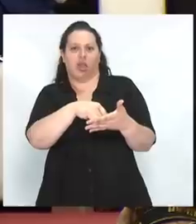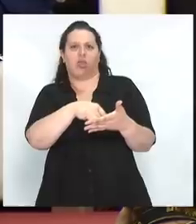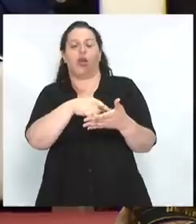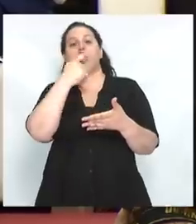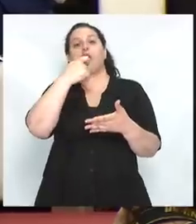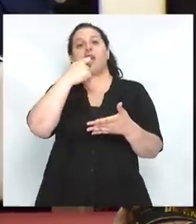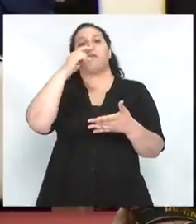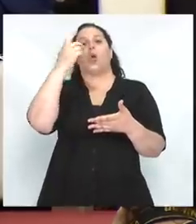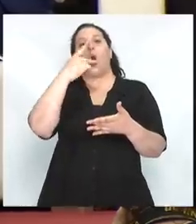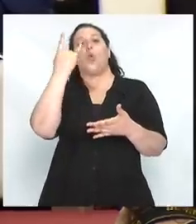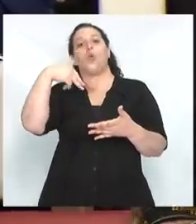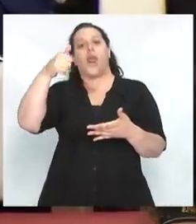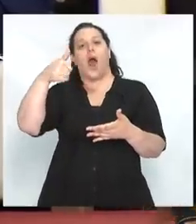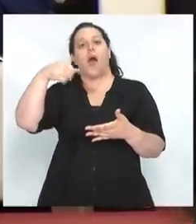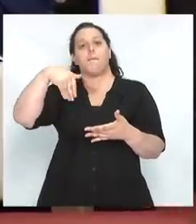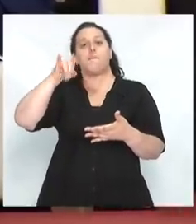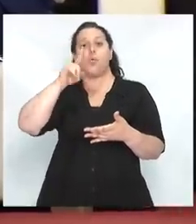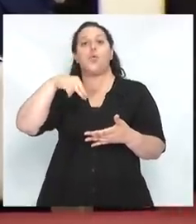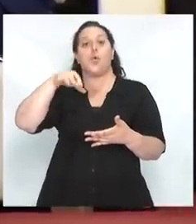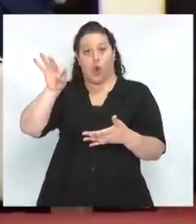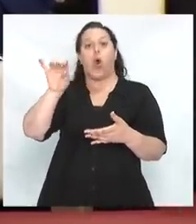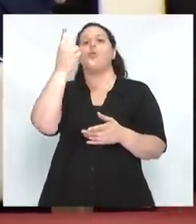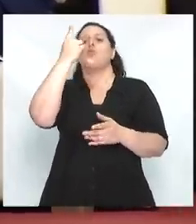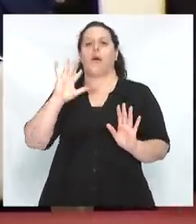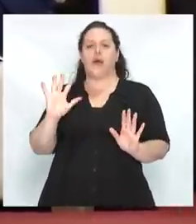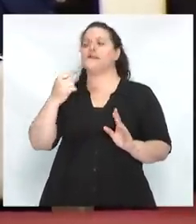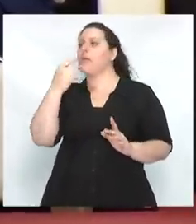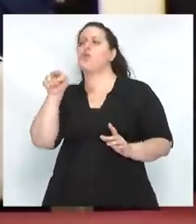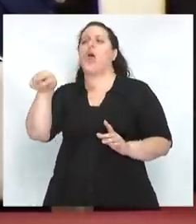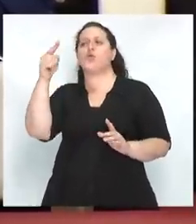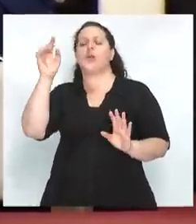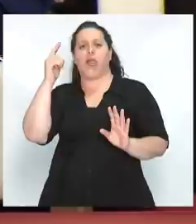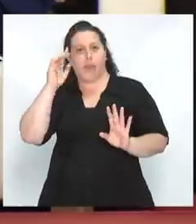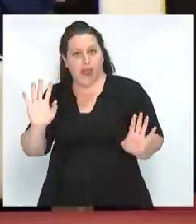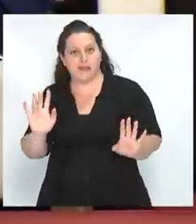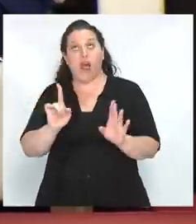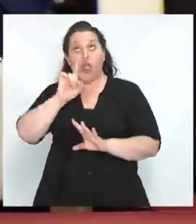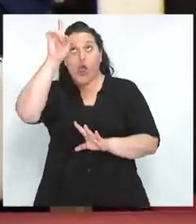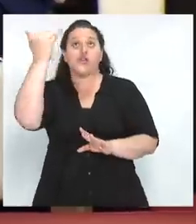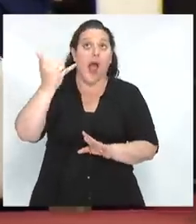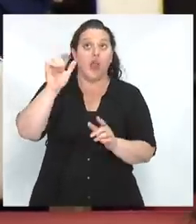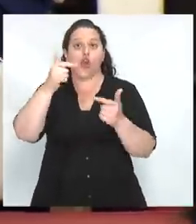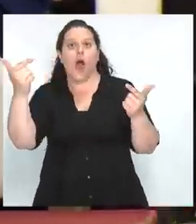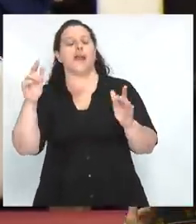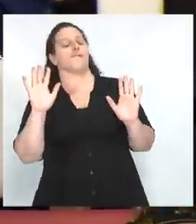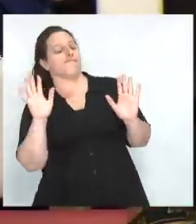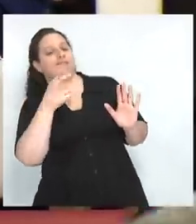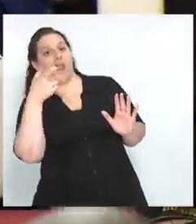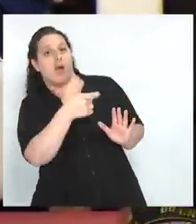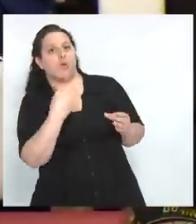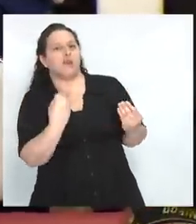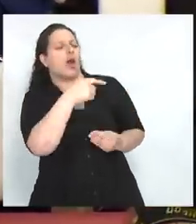Unamuno una vez que le preguntaron ¿cree usted que existe Dios? Y él contestó ¿dígame usted que entiende por creer, por